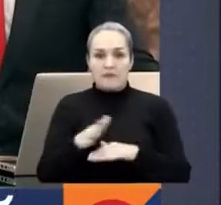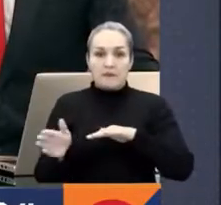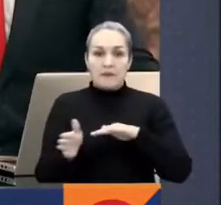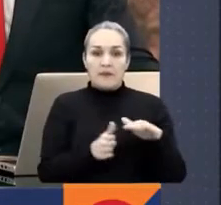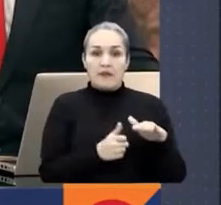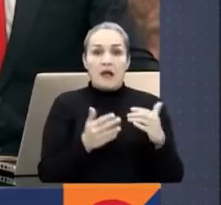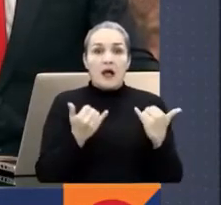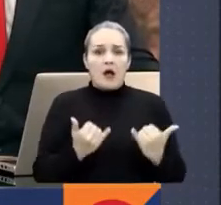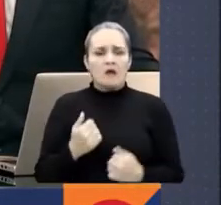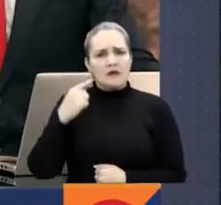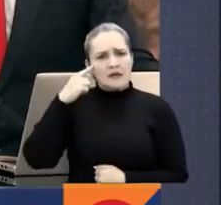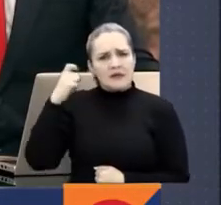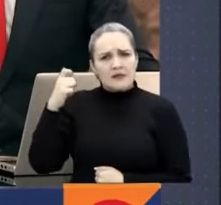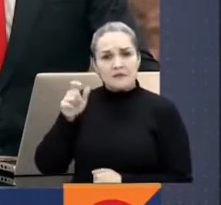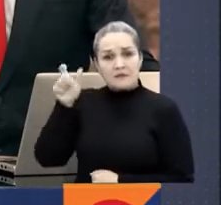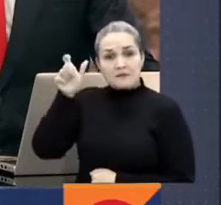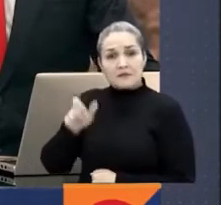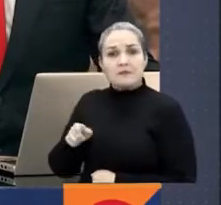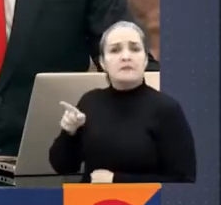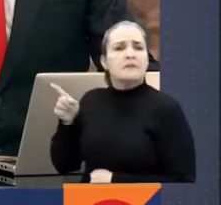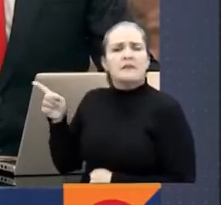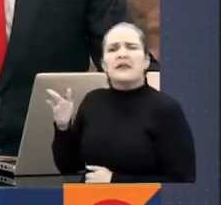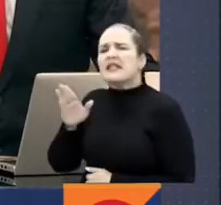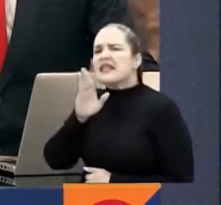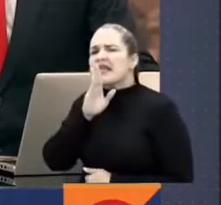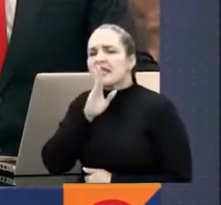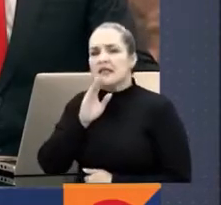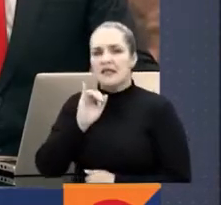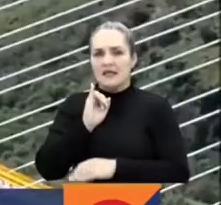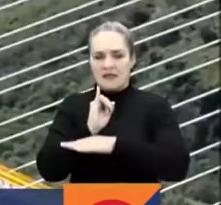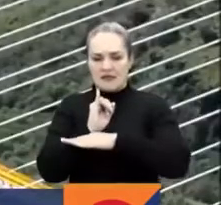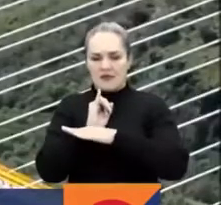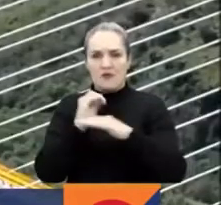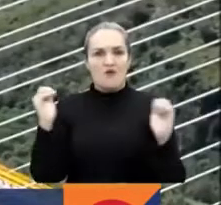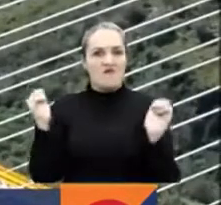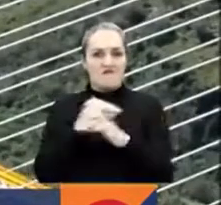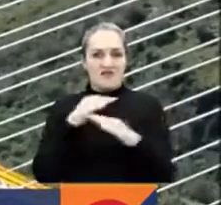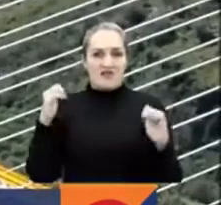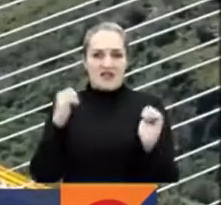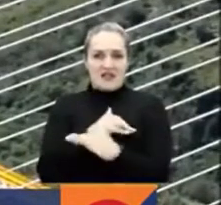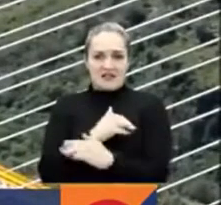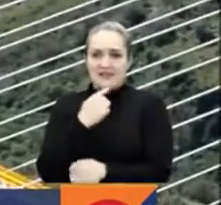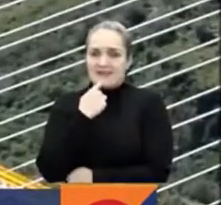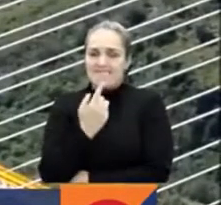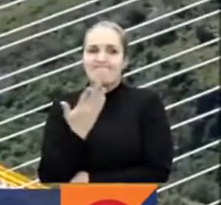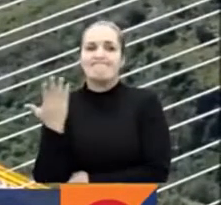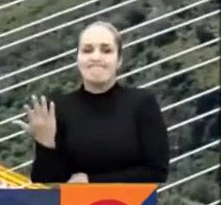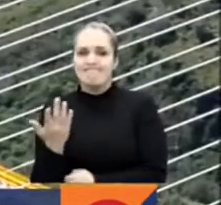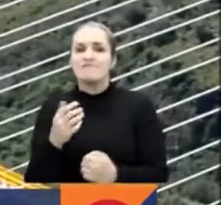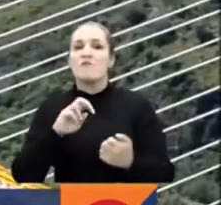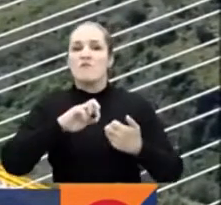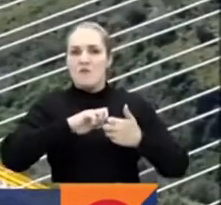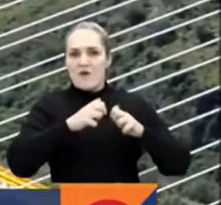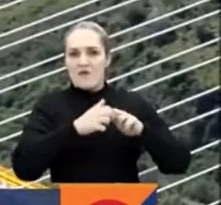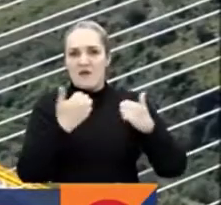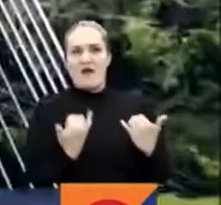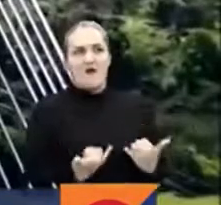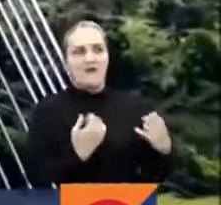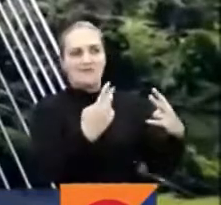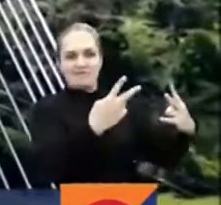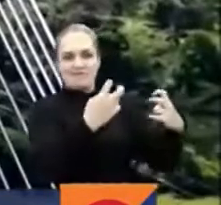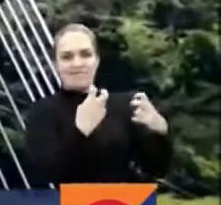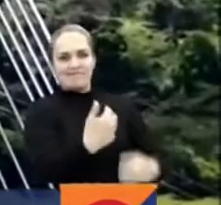El director de la INVIAS, Juan Esteban Gil, respondió a la apertura de un proceso de responsabilidad fiscal en su contra por las